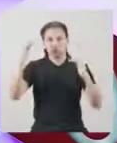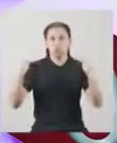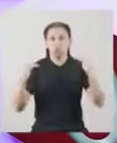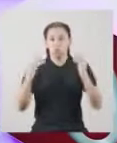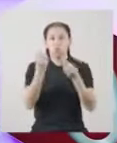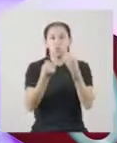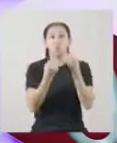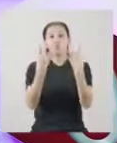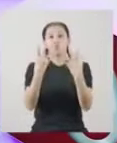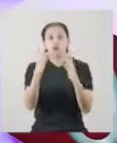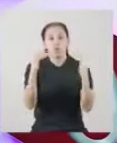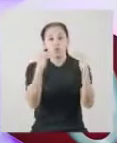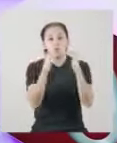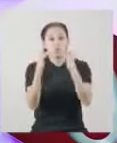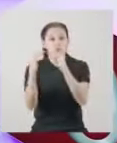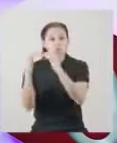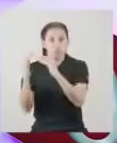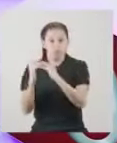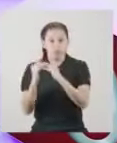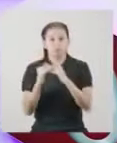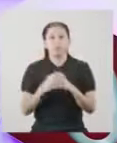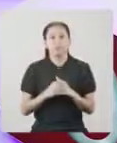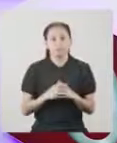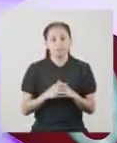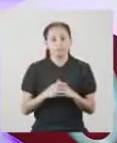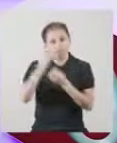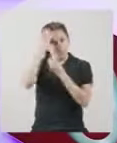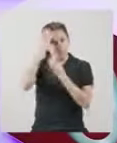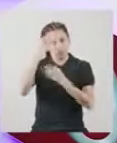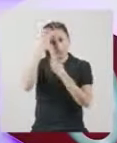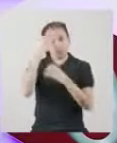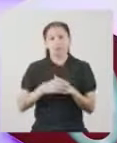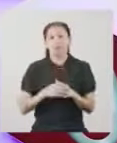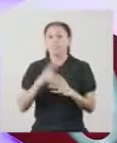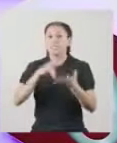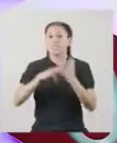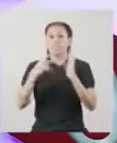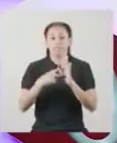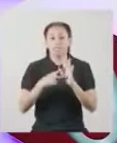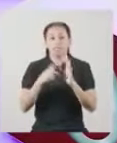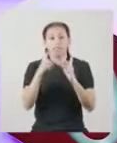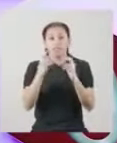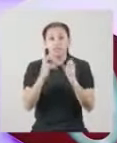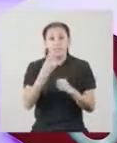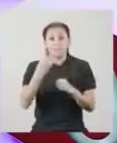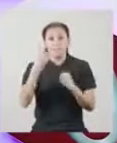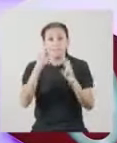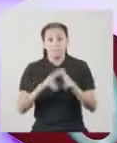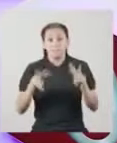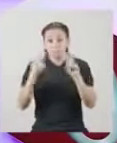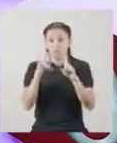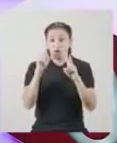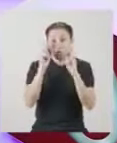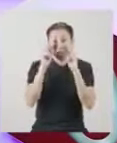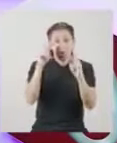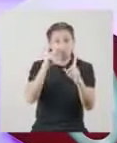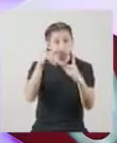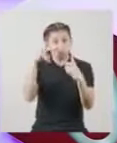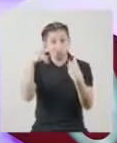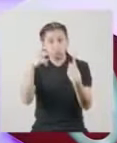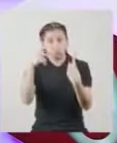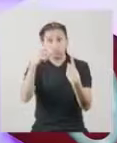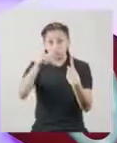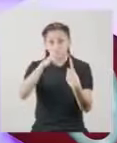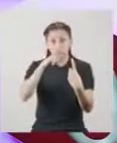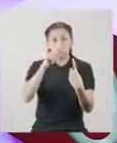variabilidad o la separación en la distribución de los datos Es decir, nos permiten determinar si los valores de las observaciones